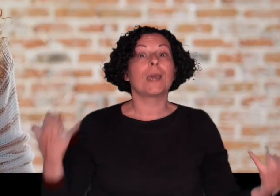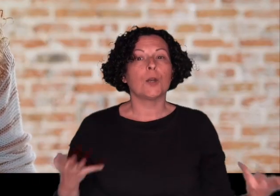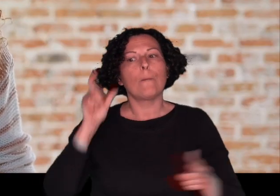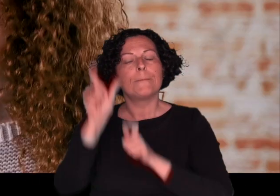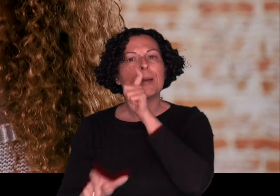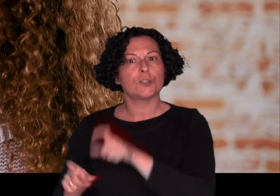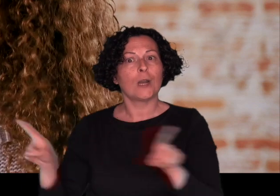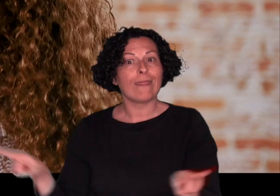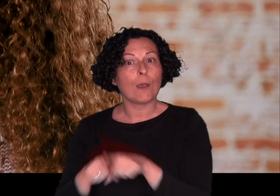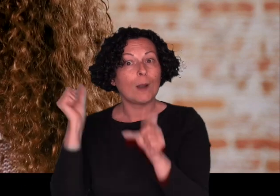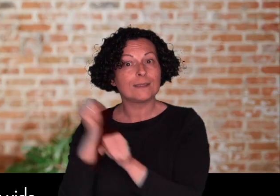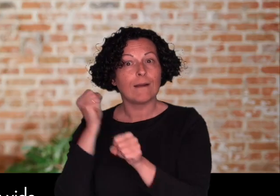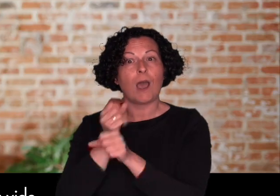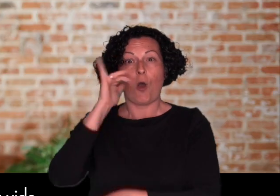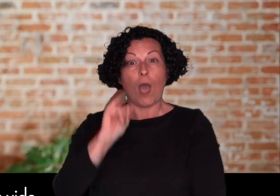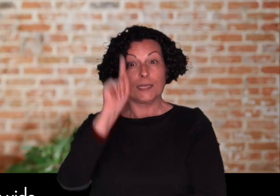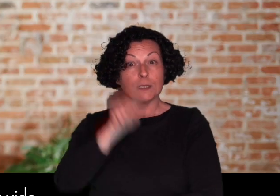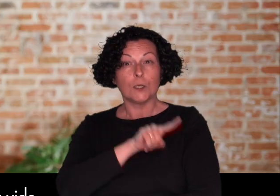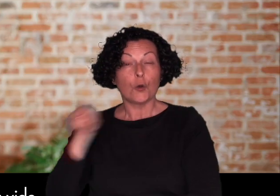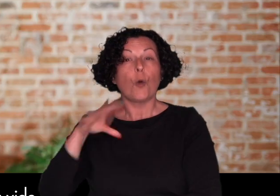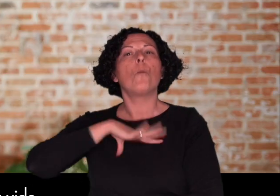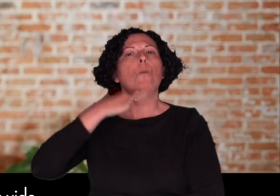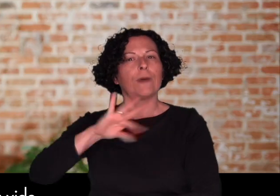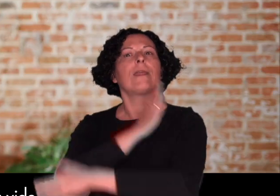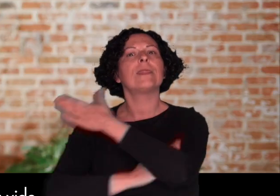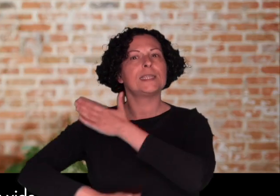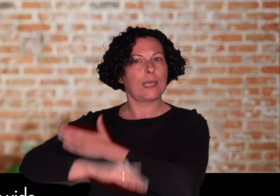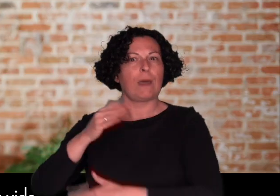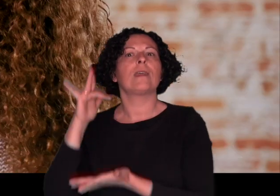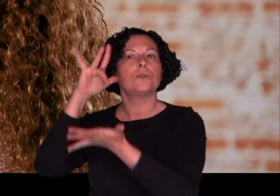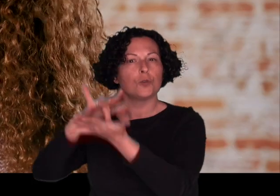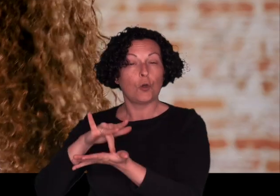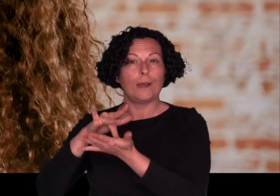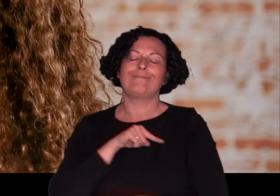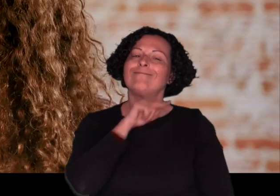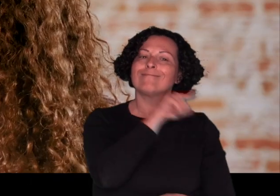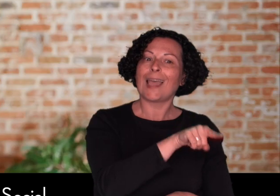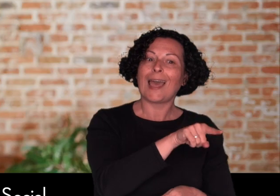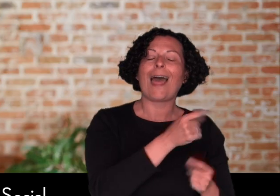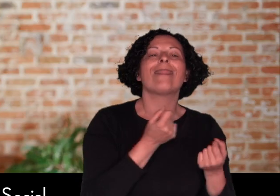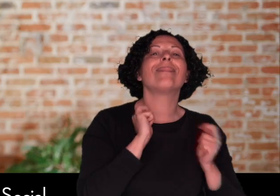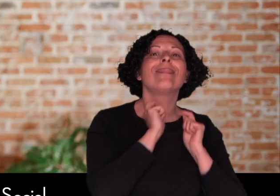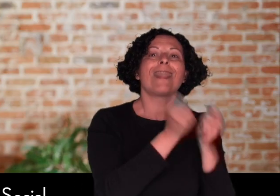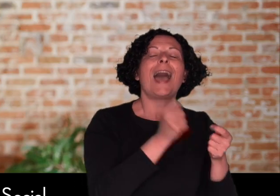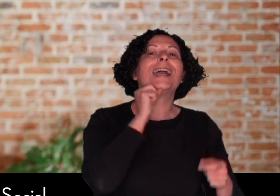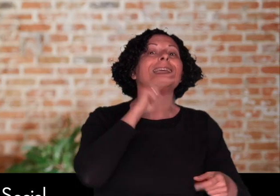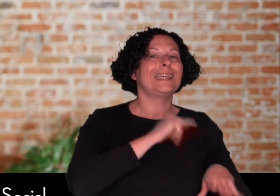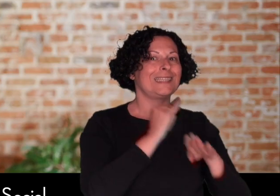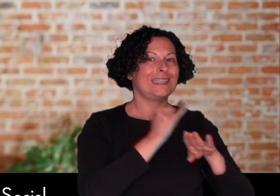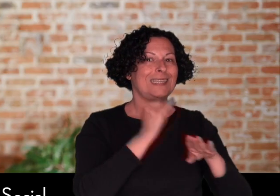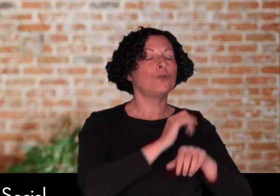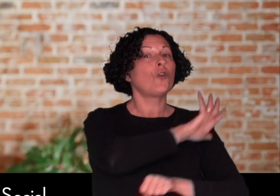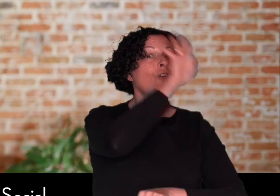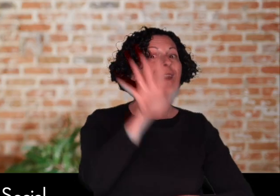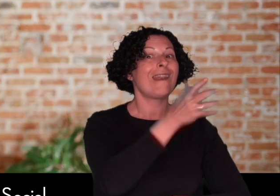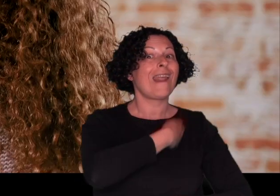persona, tenga empleo o no, puede tener una discapacidad a lo largo de su vida. La incapacidad la otorga el Instituto Nacional de